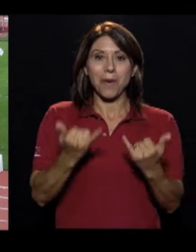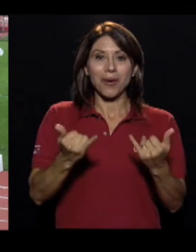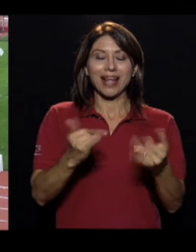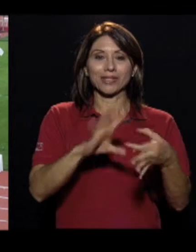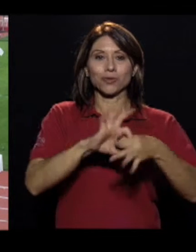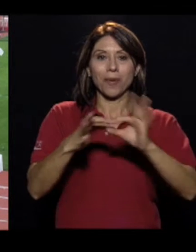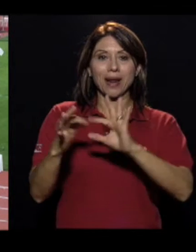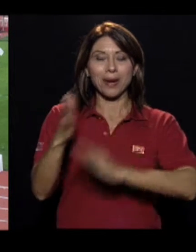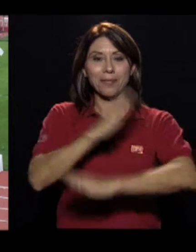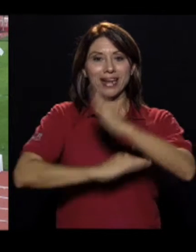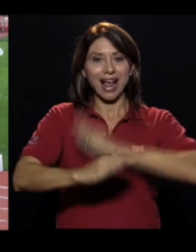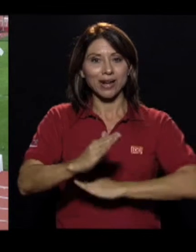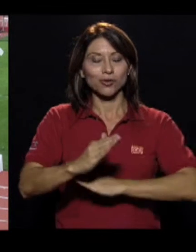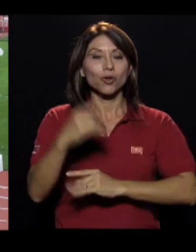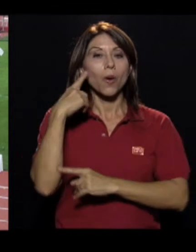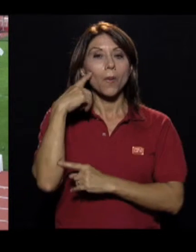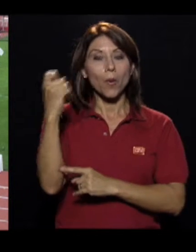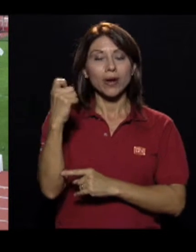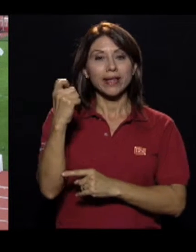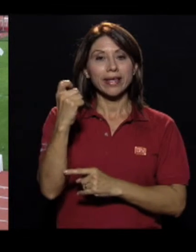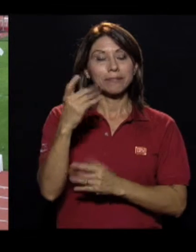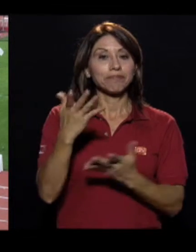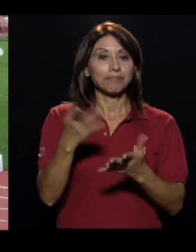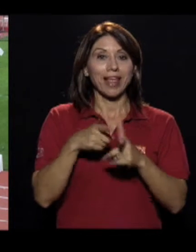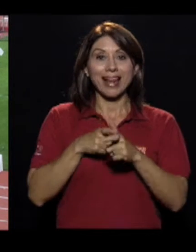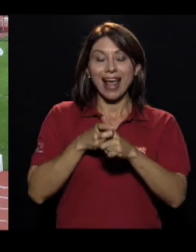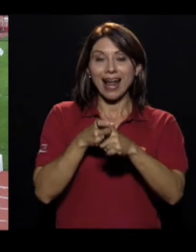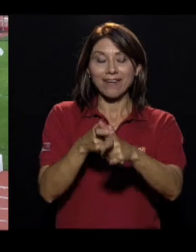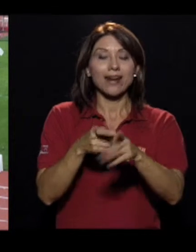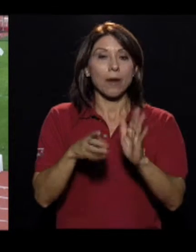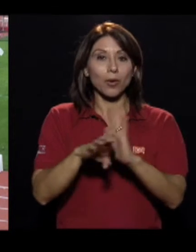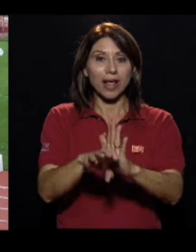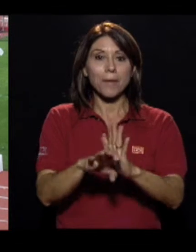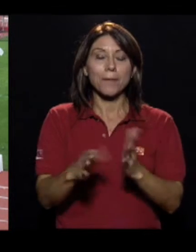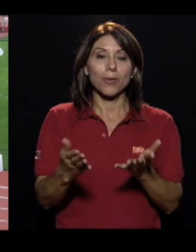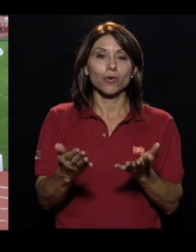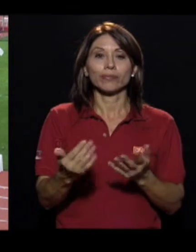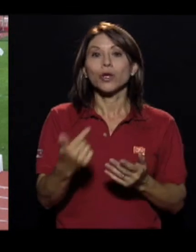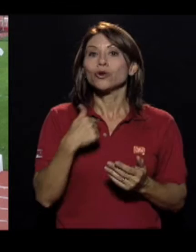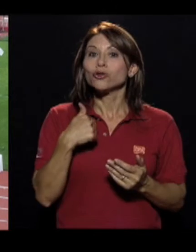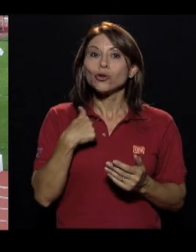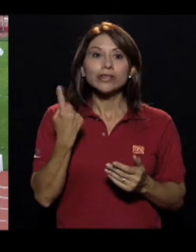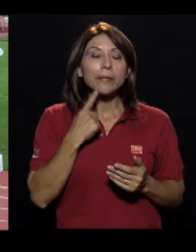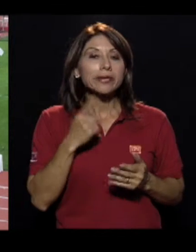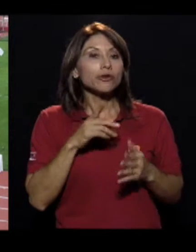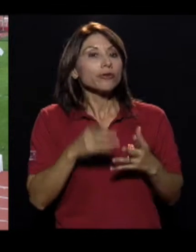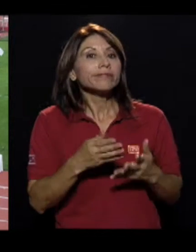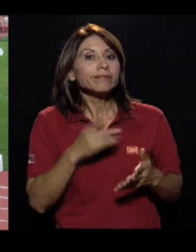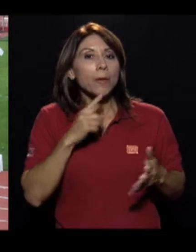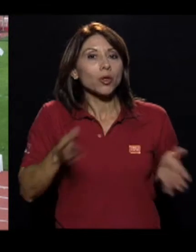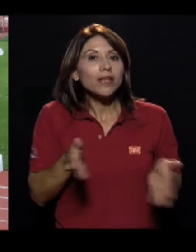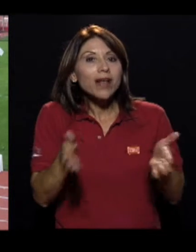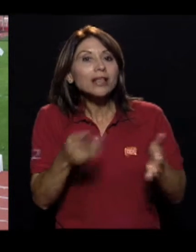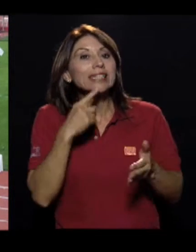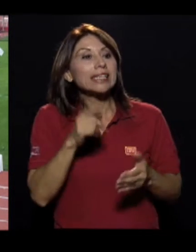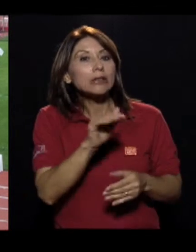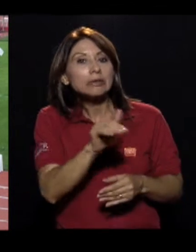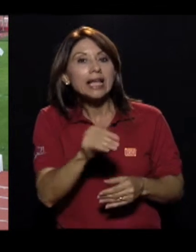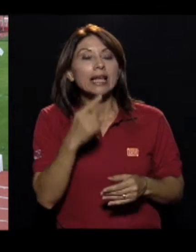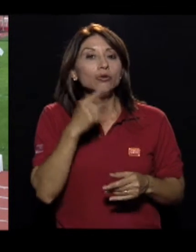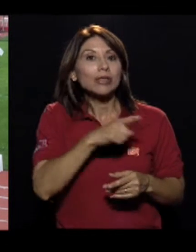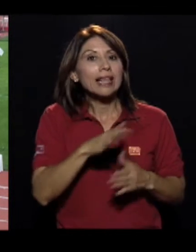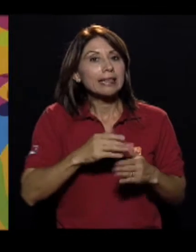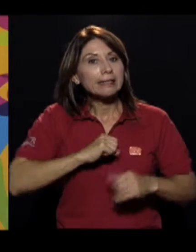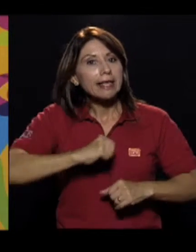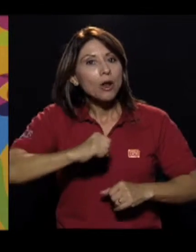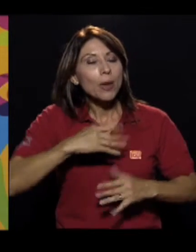parapanamericanos. Porque dentro de la carrera, por ejemplo, en mi caso, yo estoy mucho motivándola, diciéndole, Evelyn, dé lo mejor,